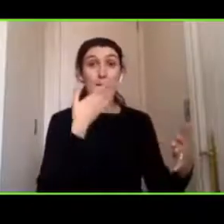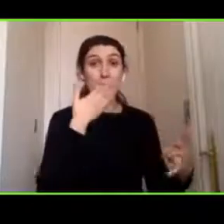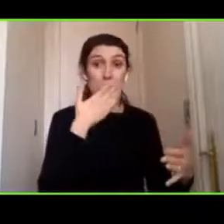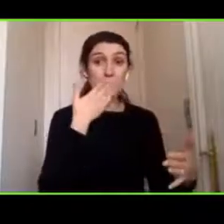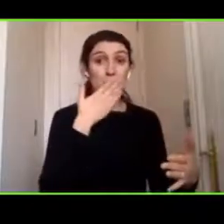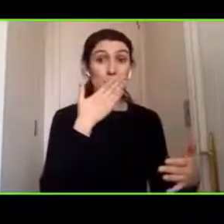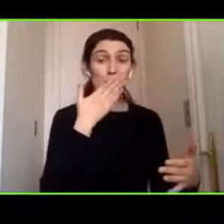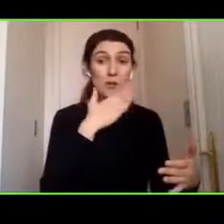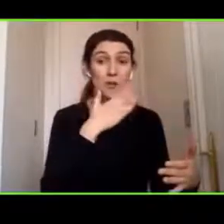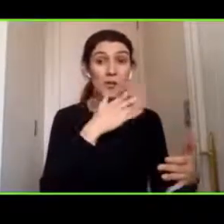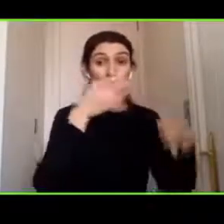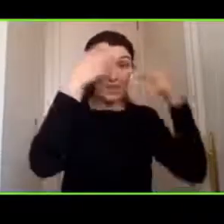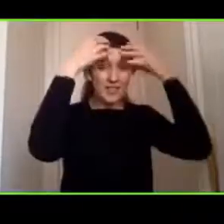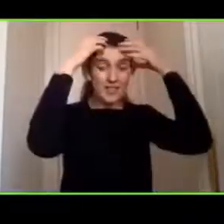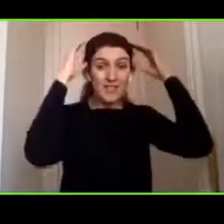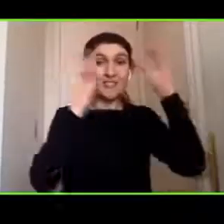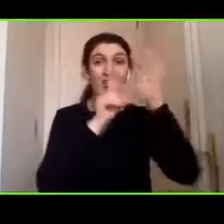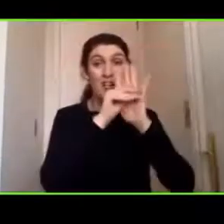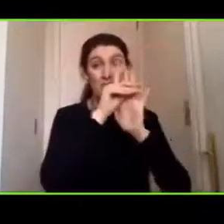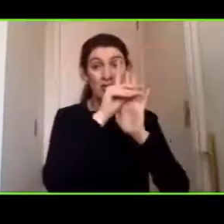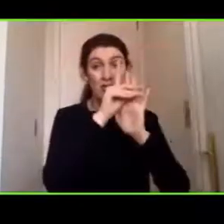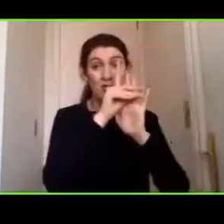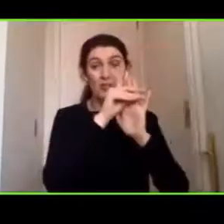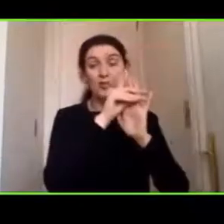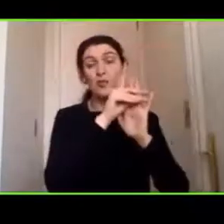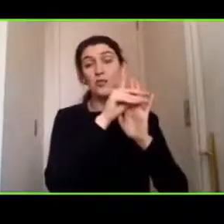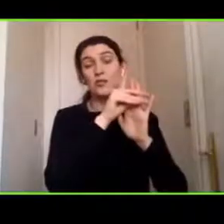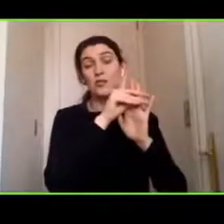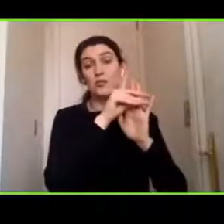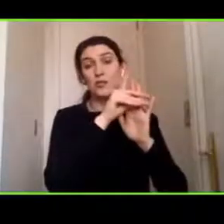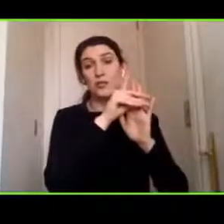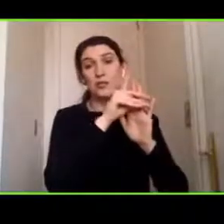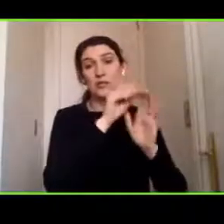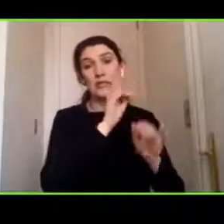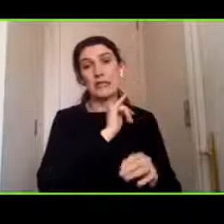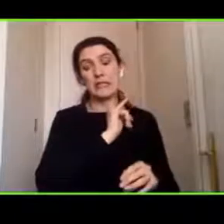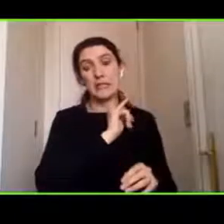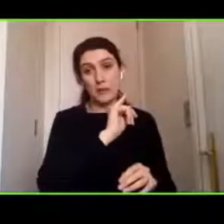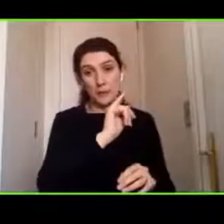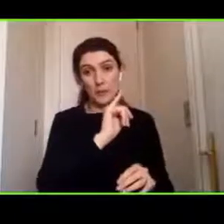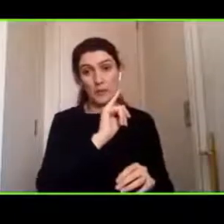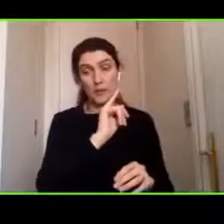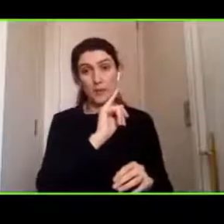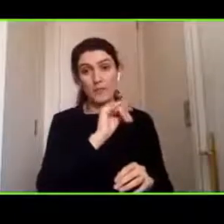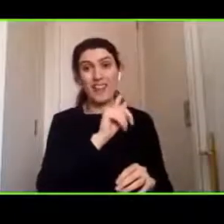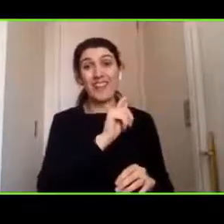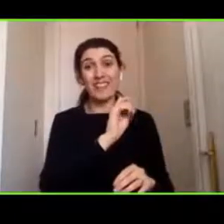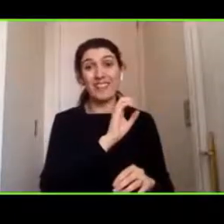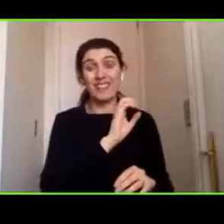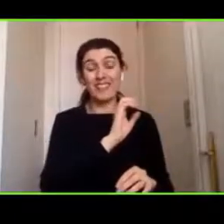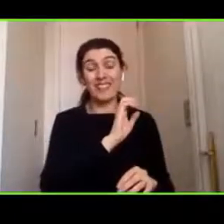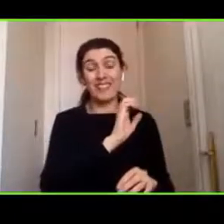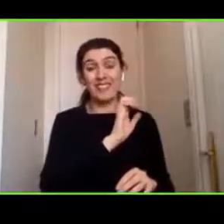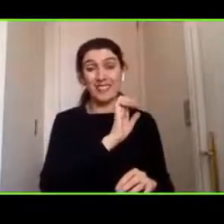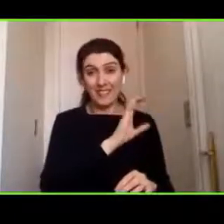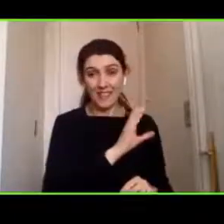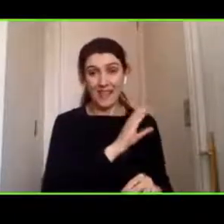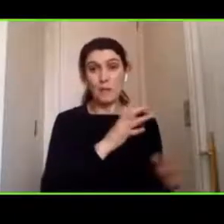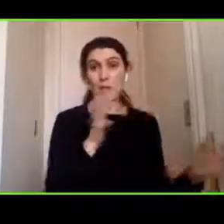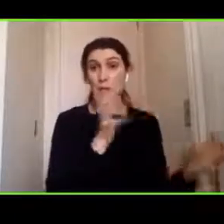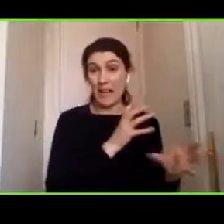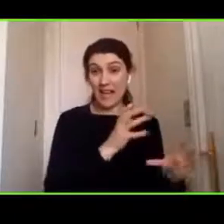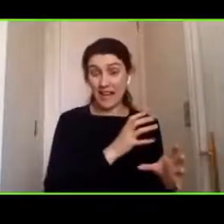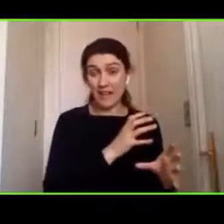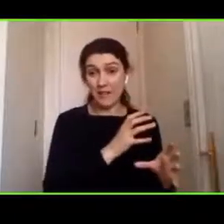neurodesarrollo siempre a mayor gravedad del TEC mayor